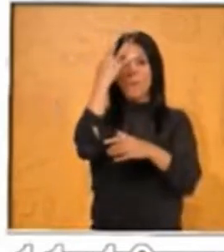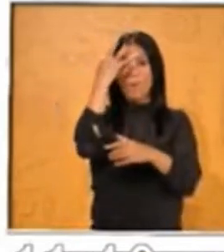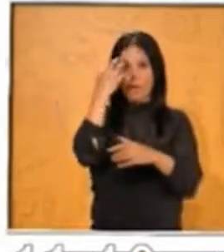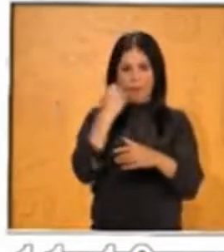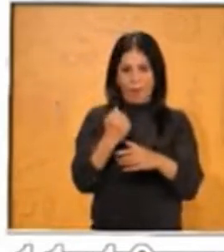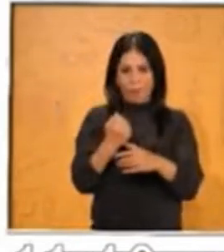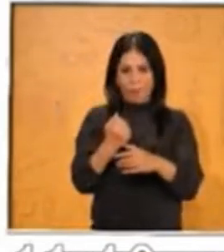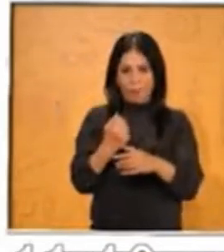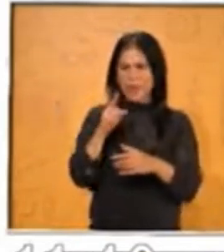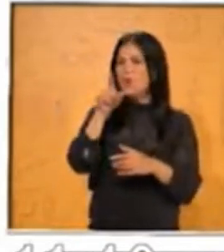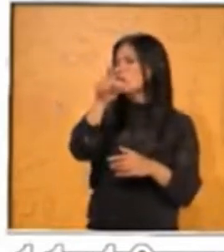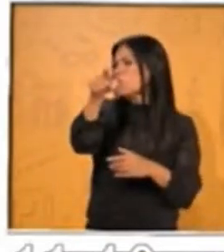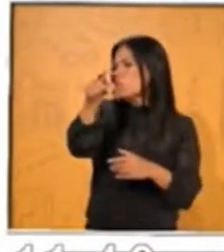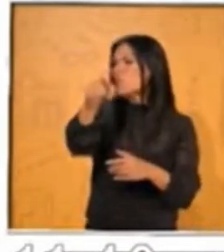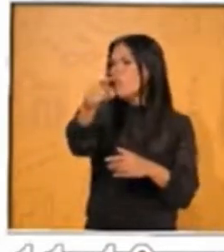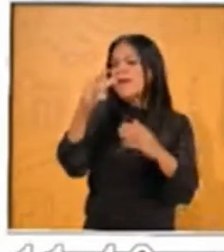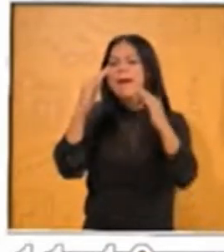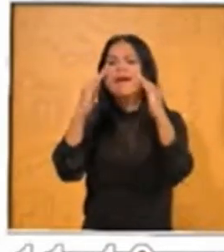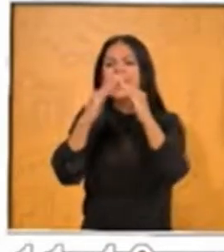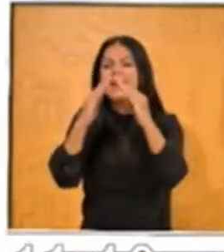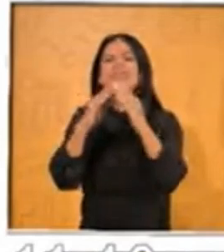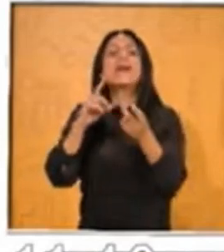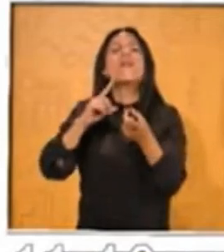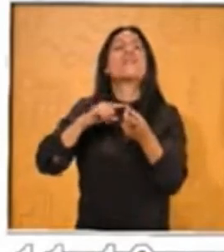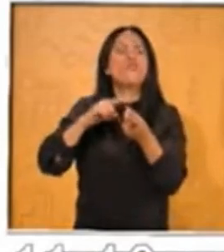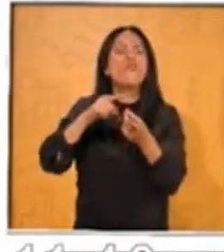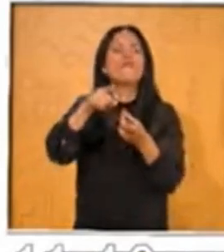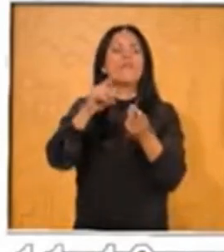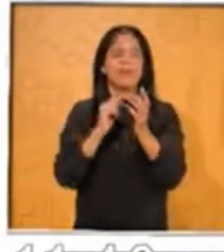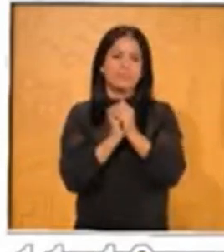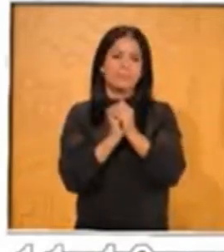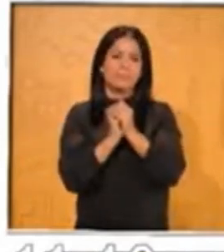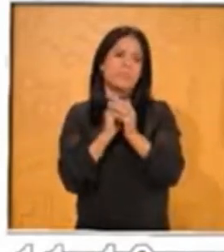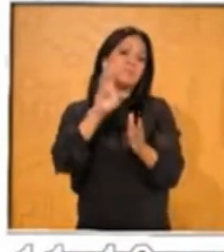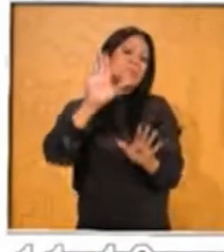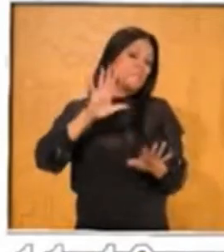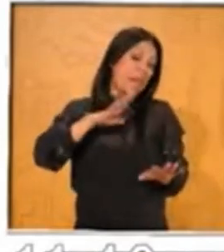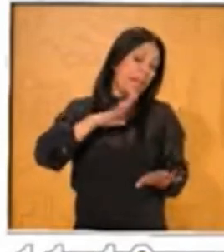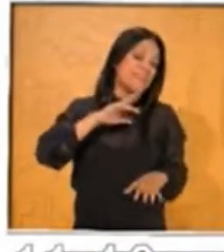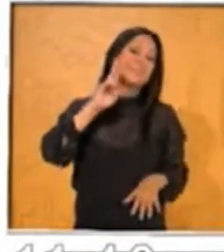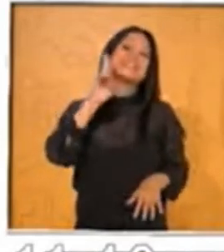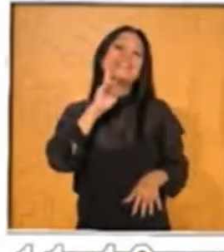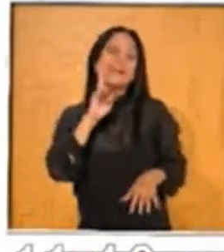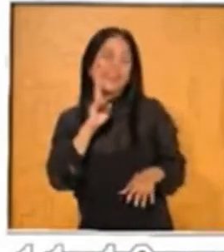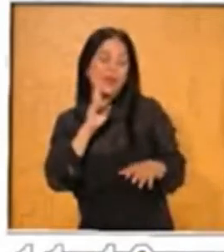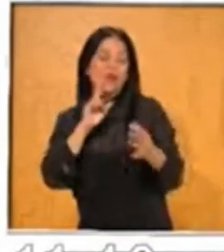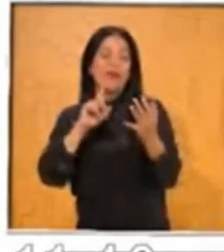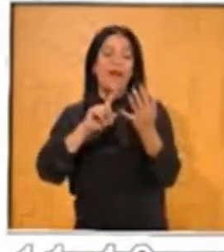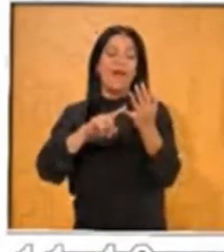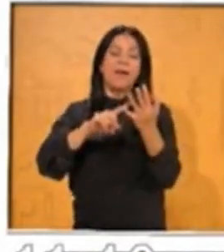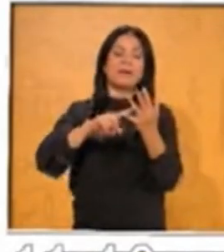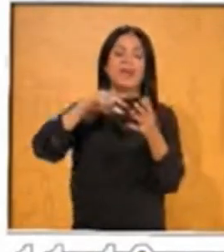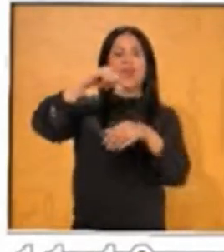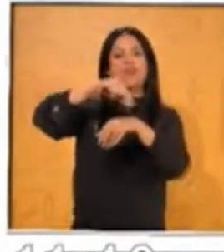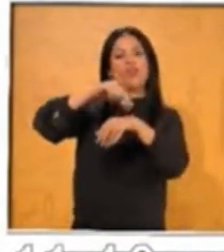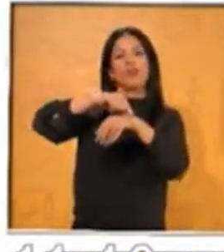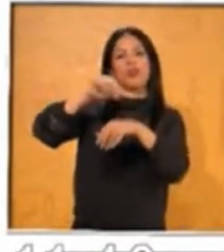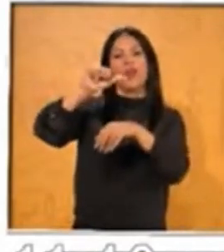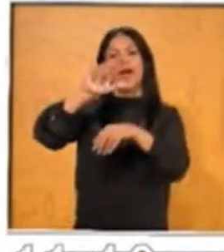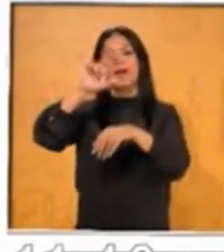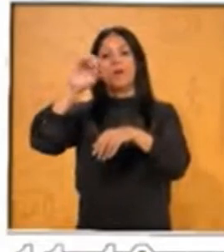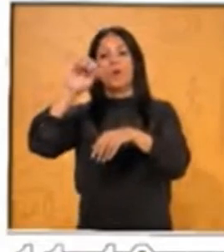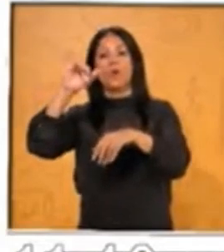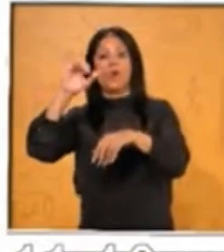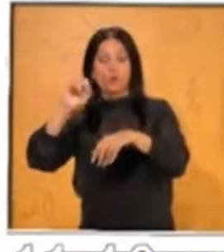¿en qué municipio te encuentras? ¿Te encuentras, perdón? Puede ser San Nicolás, Doctor Arroyo, Abasolo,